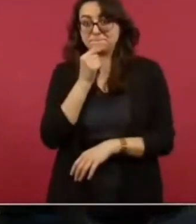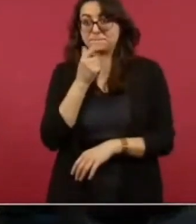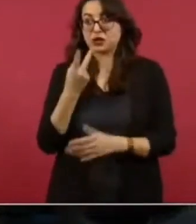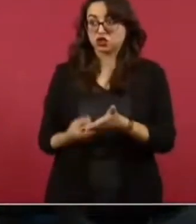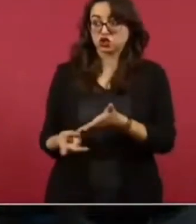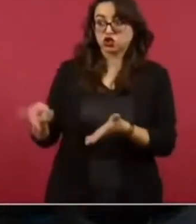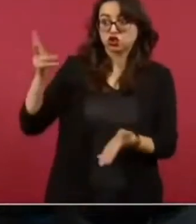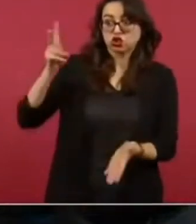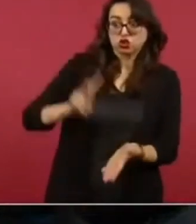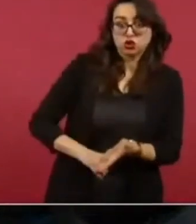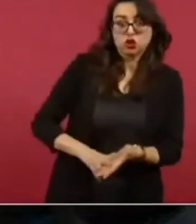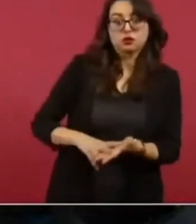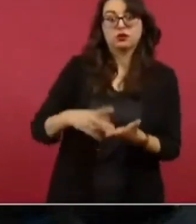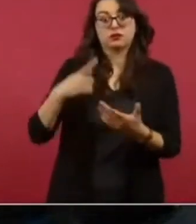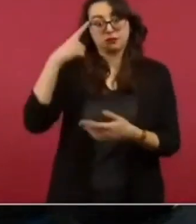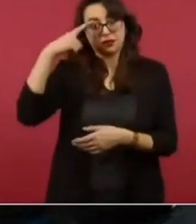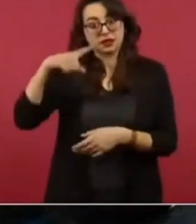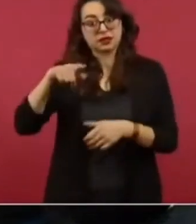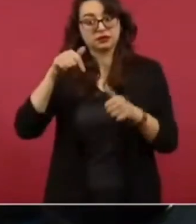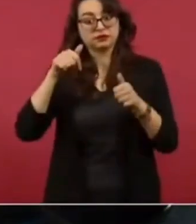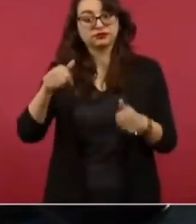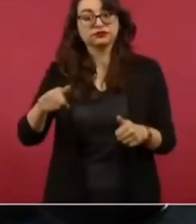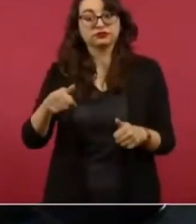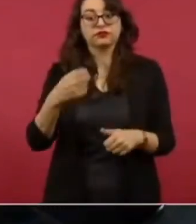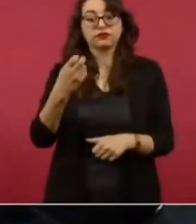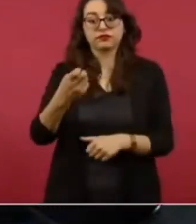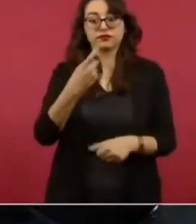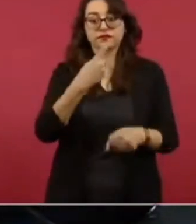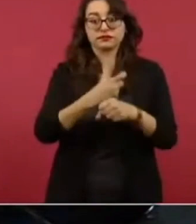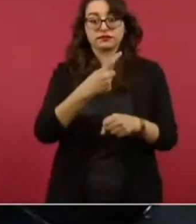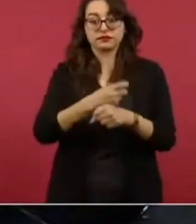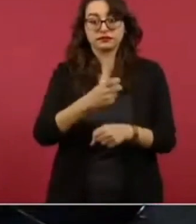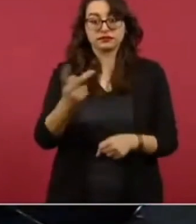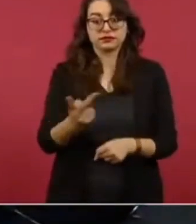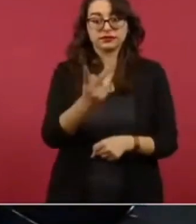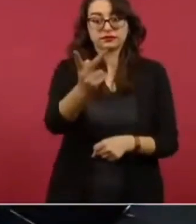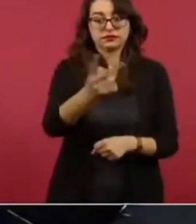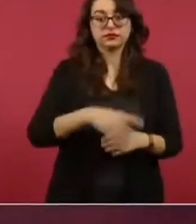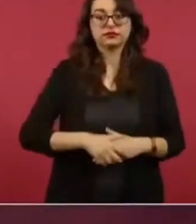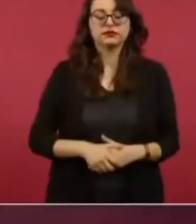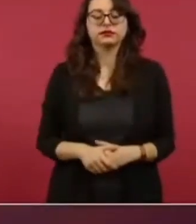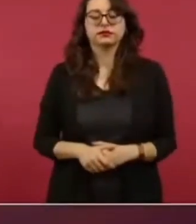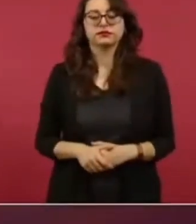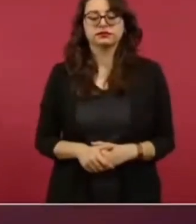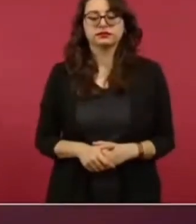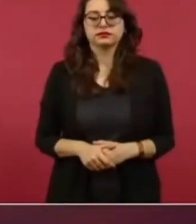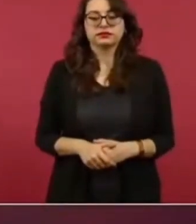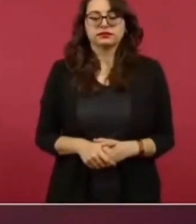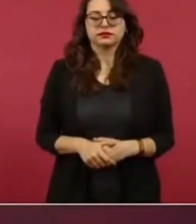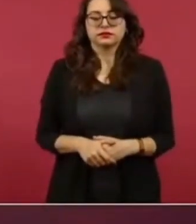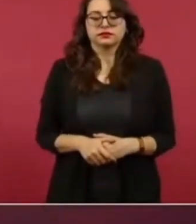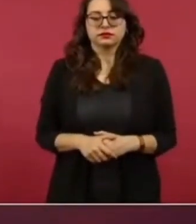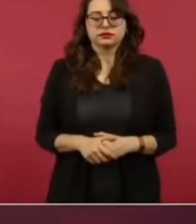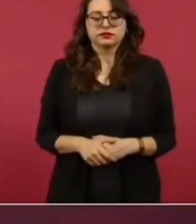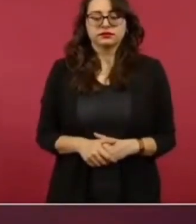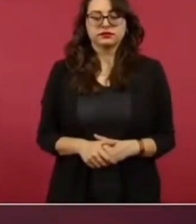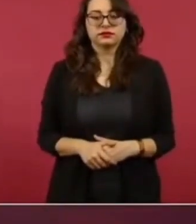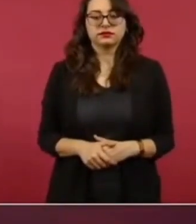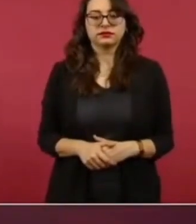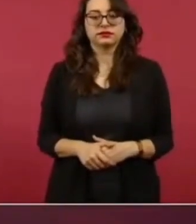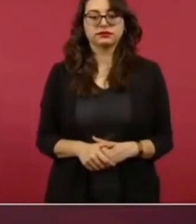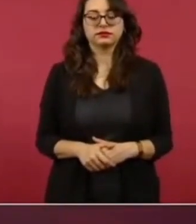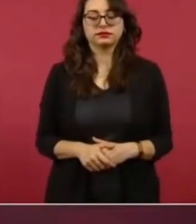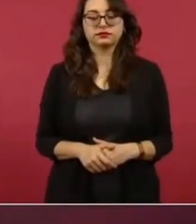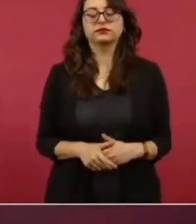tras estos hechos lamentables en Ciudad Juárez? Esa sería la primera pregunta, secretario, por favor. Bueno, primero le aclaro que yo lo que ayer